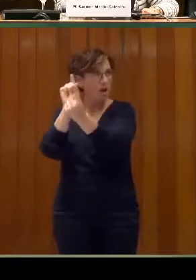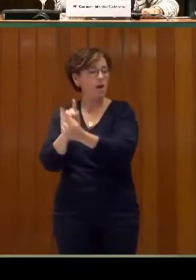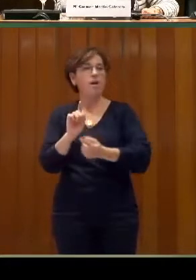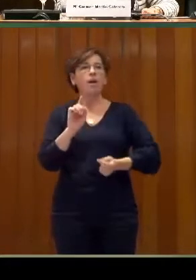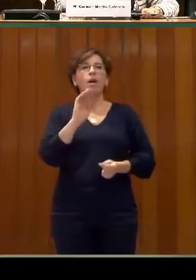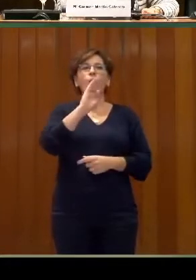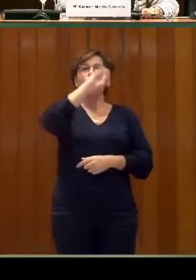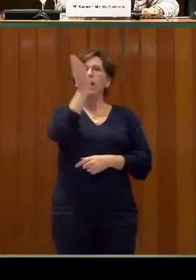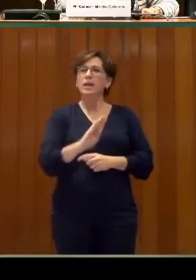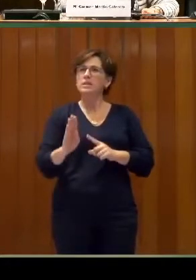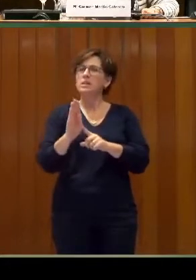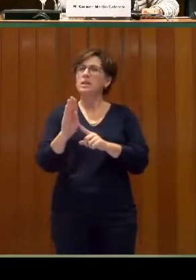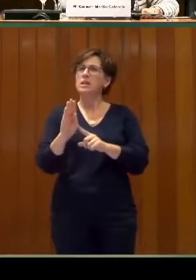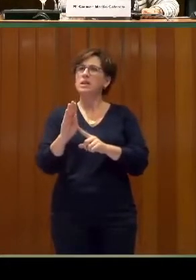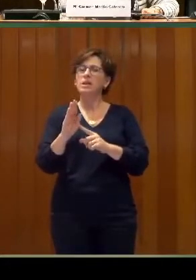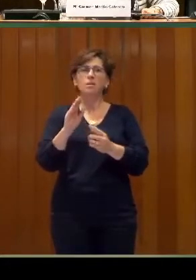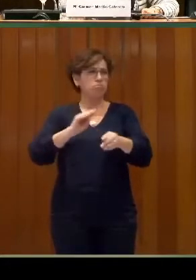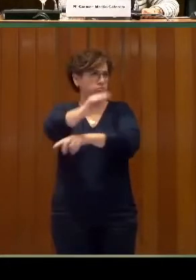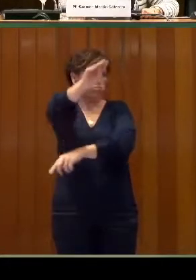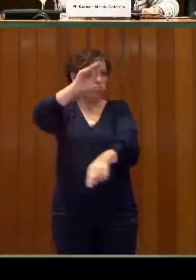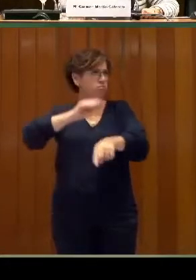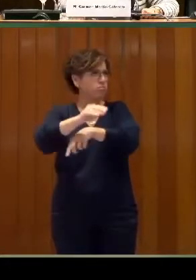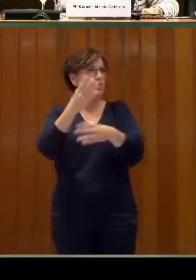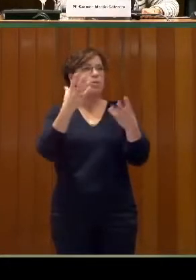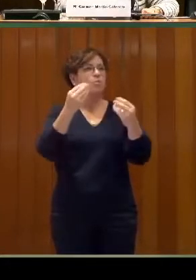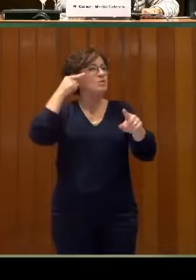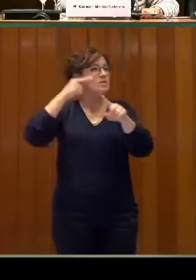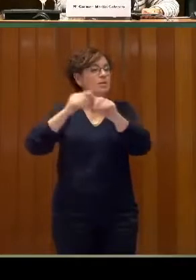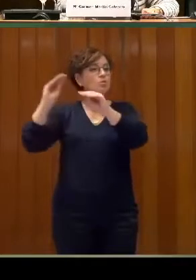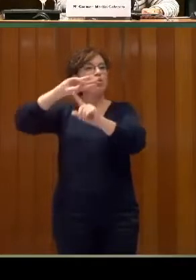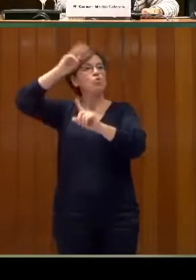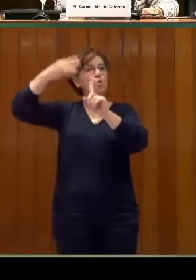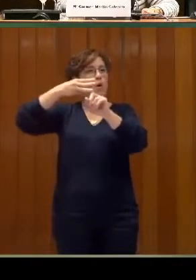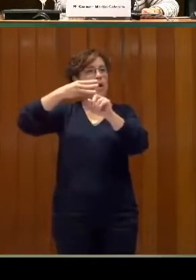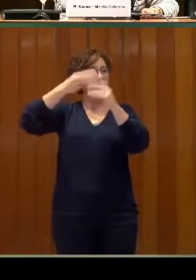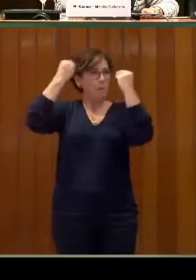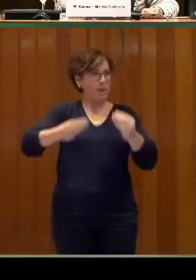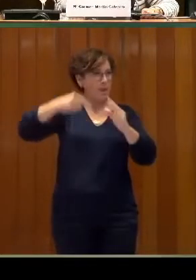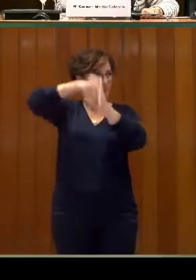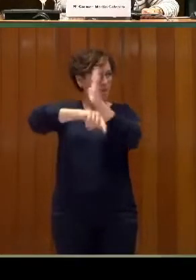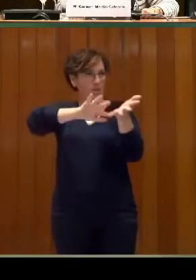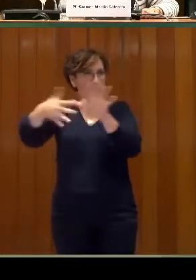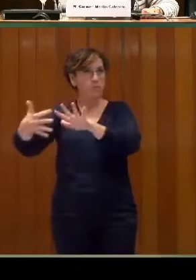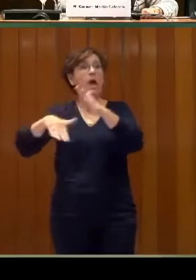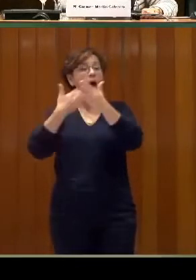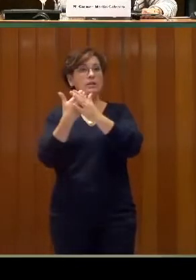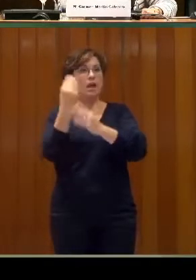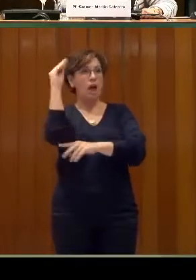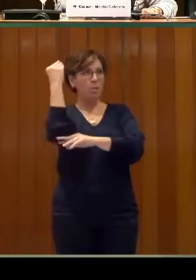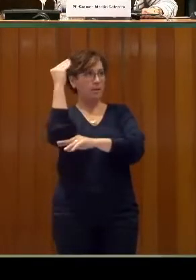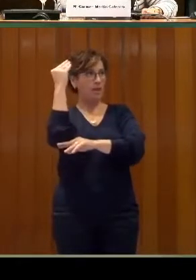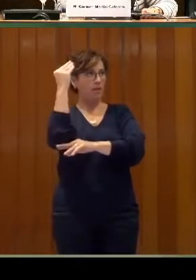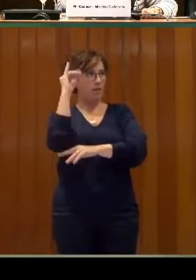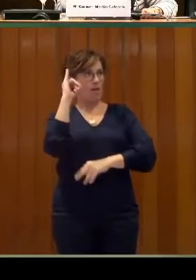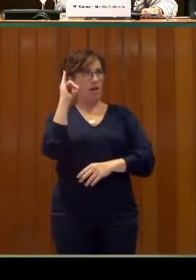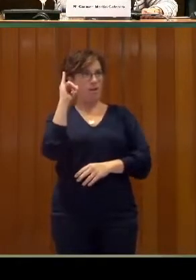invertido mucho en todo lo que es el desarrollo de sus páginas web. Incluso tienen un avatar, la verdad que es muy